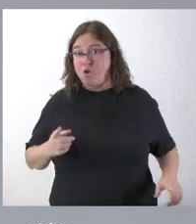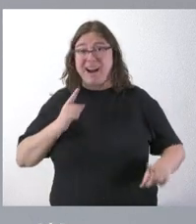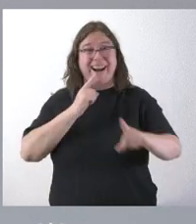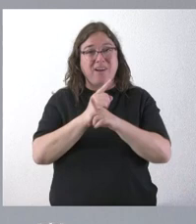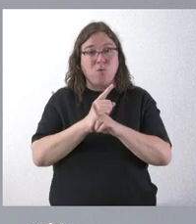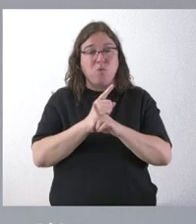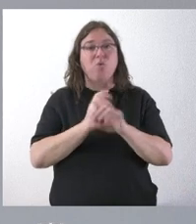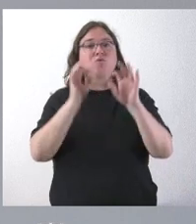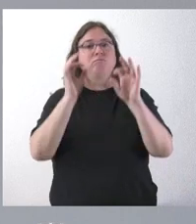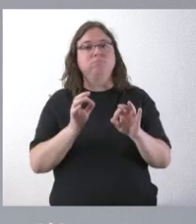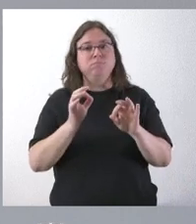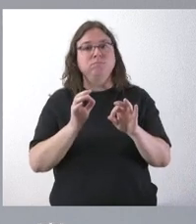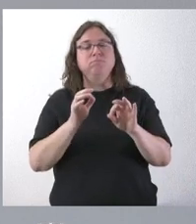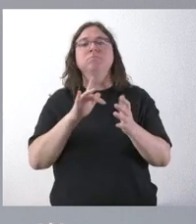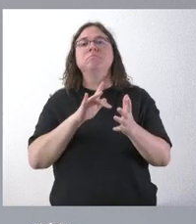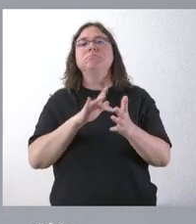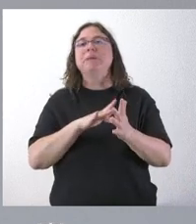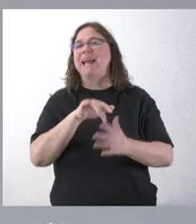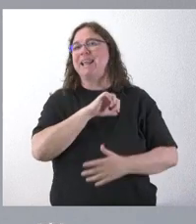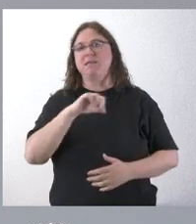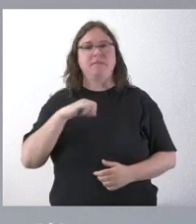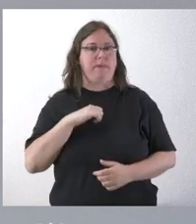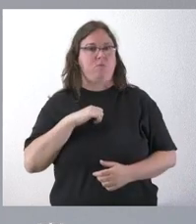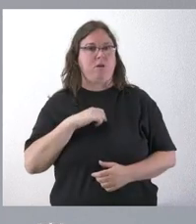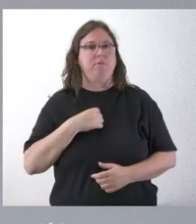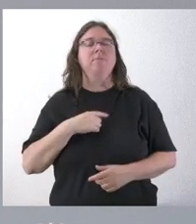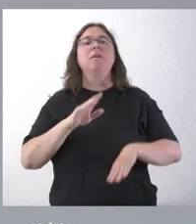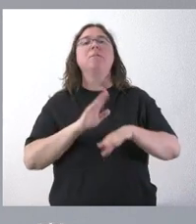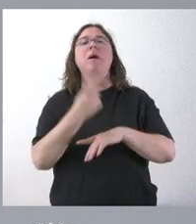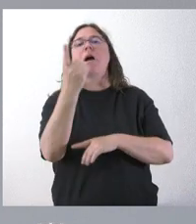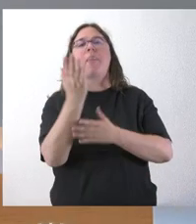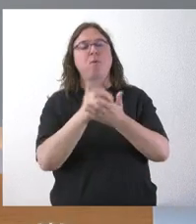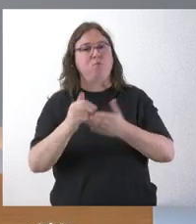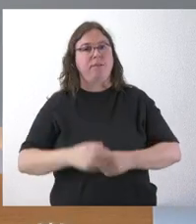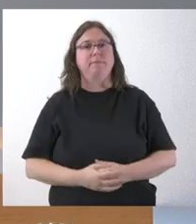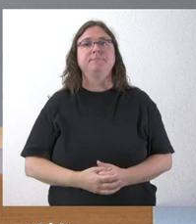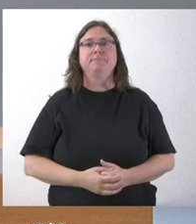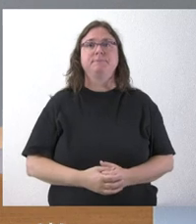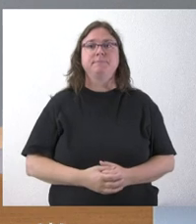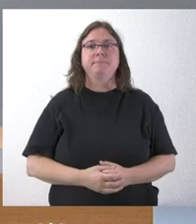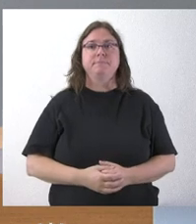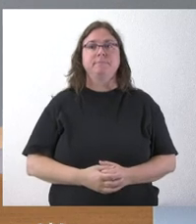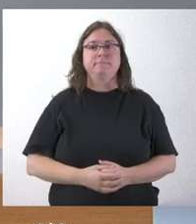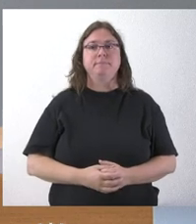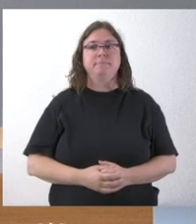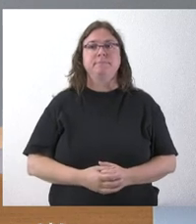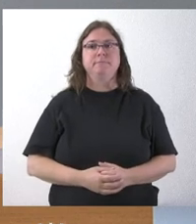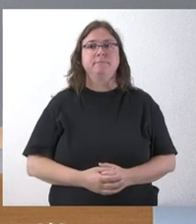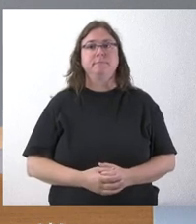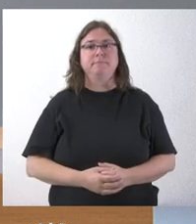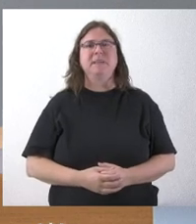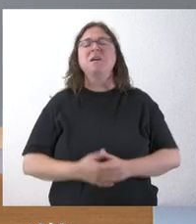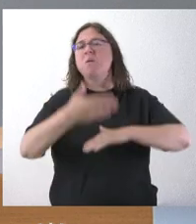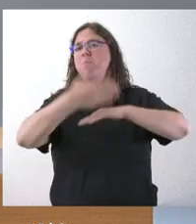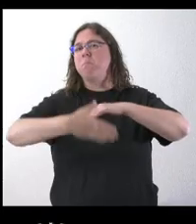de interposición es un acto individual, autoorganizatorio de cada comunidad. Hola. Y en plazos más o menos, porque